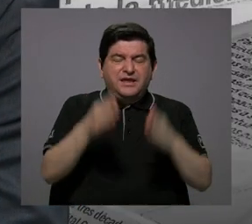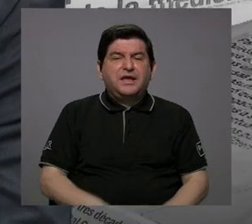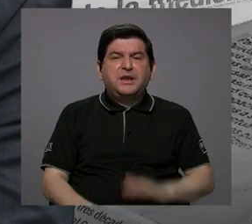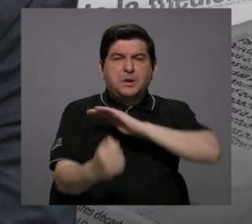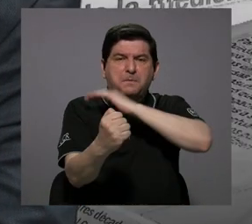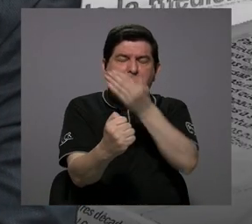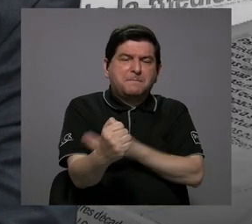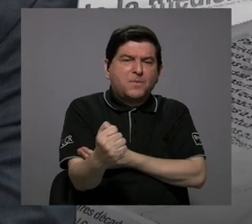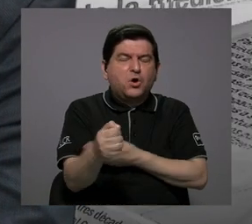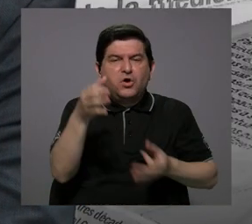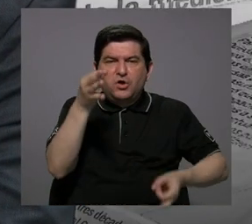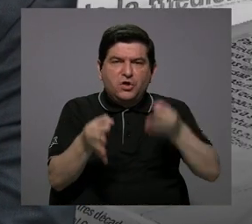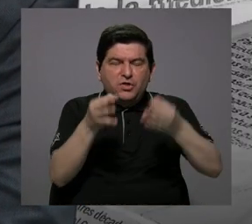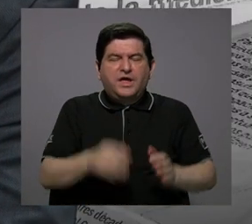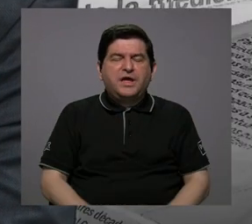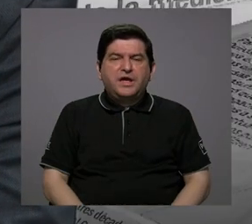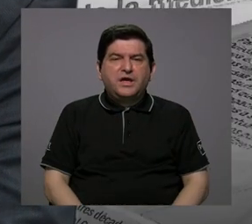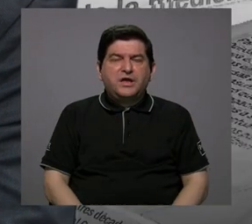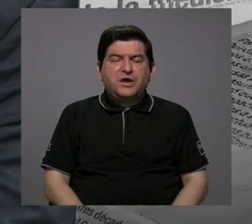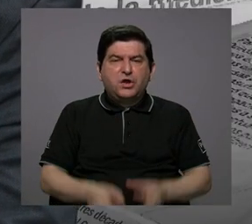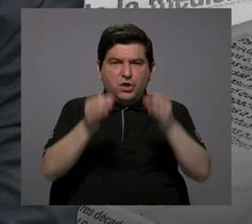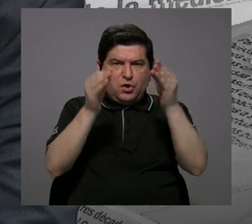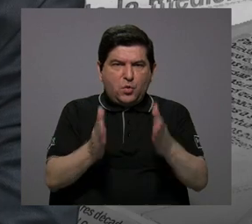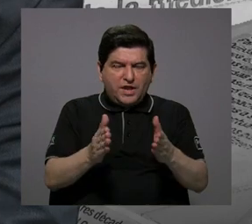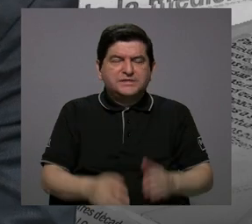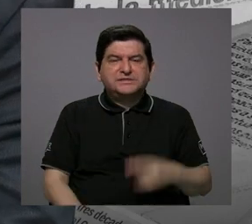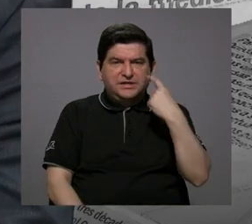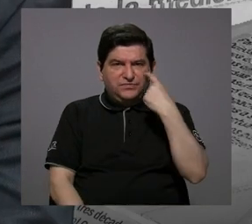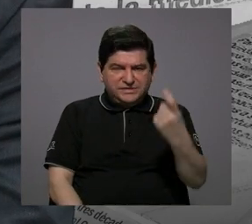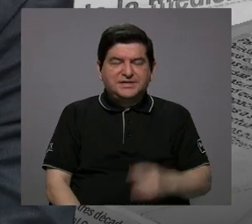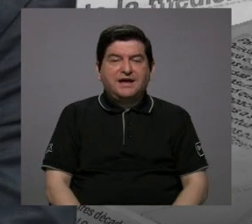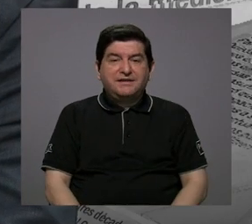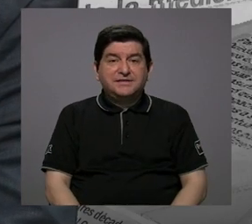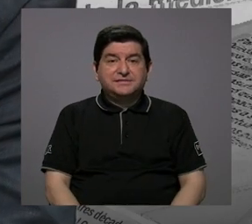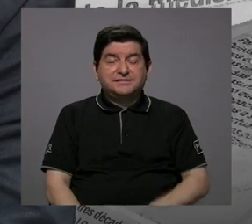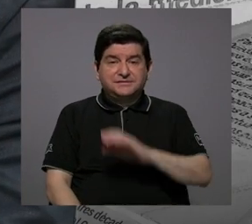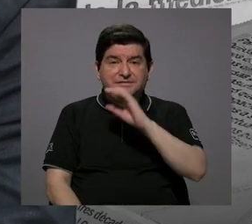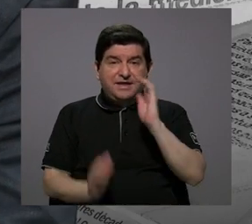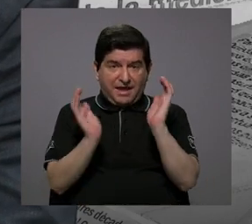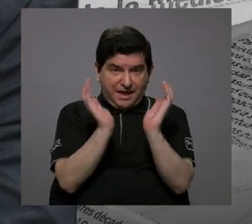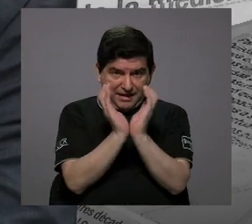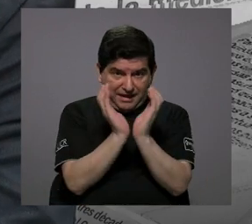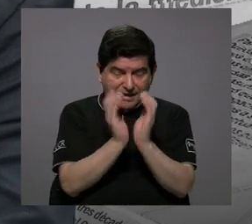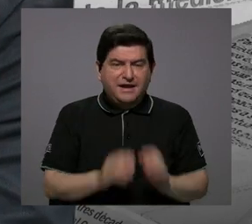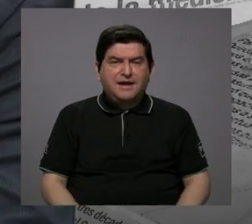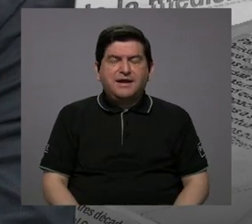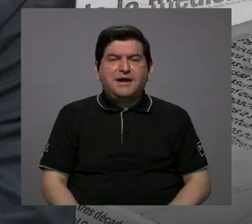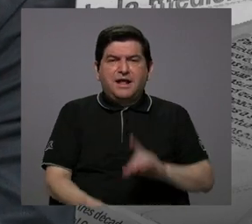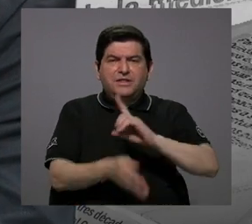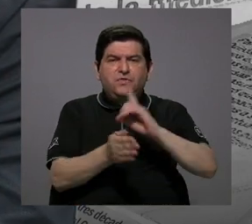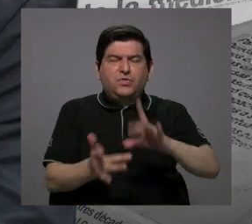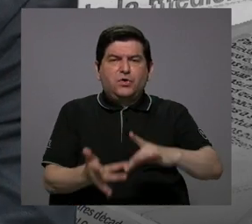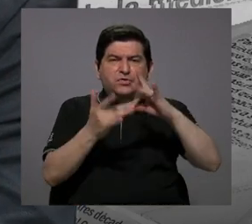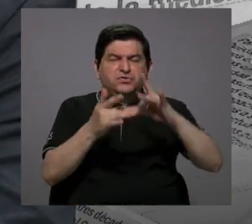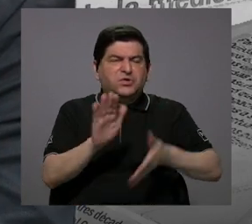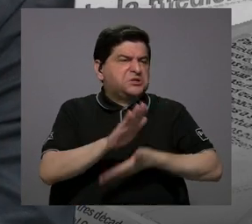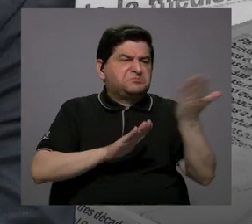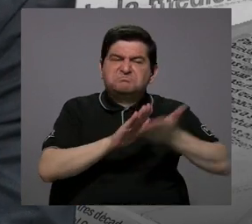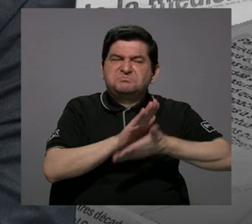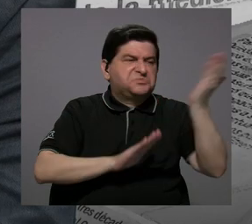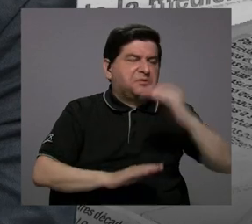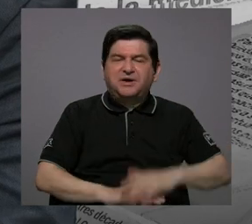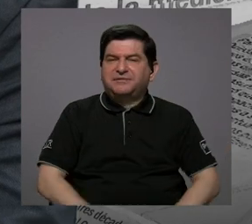Judicial, jueces, fiscales, en la casa se está dando la situación del éxodo de médicos especialistas, porque